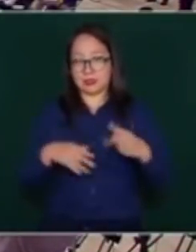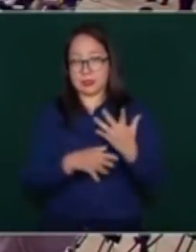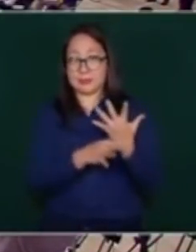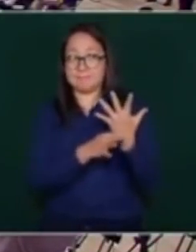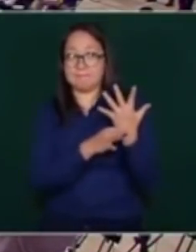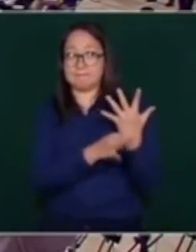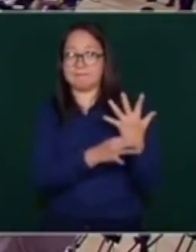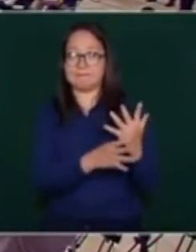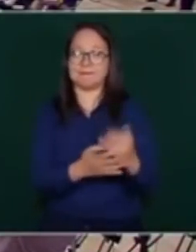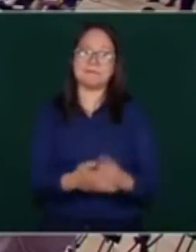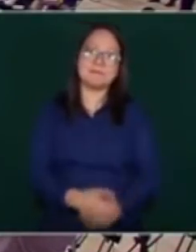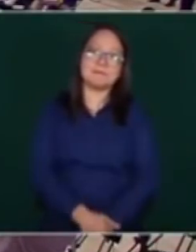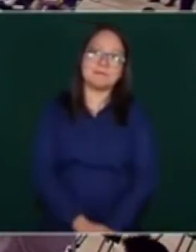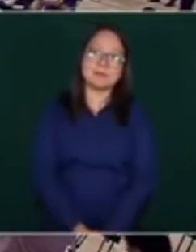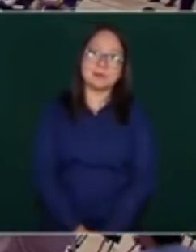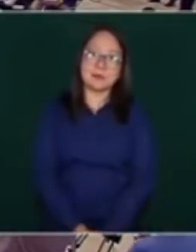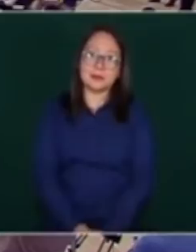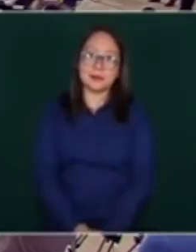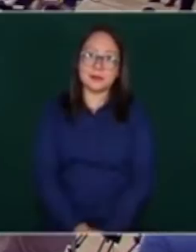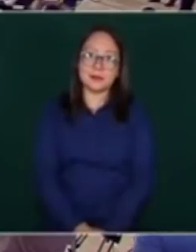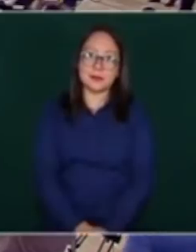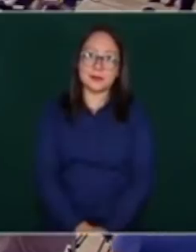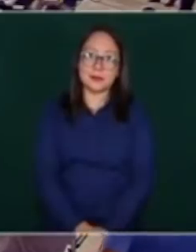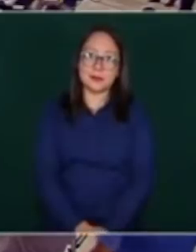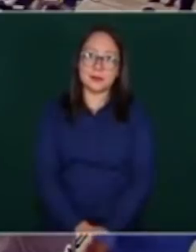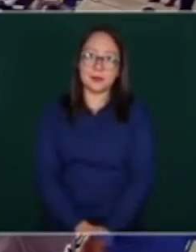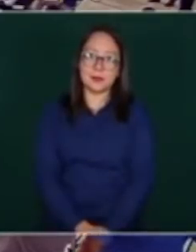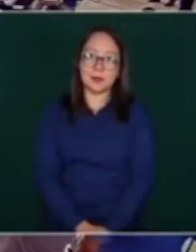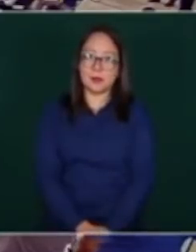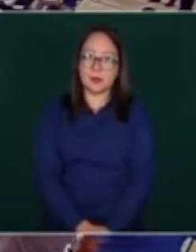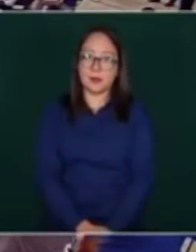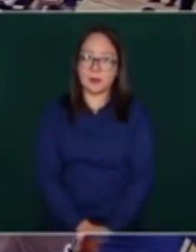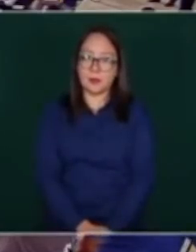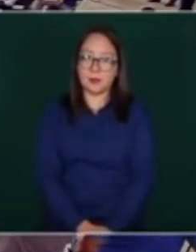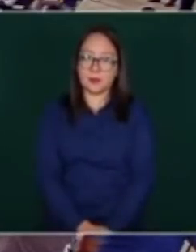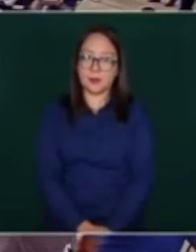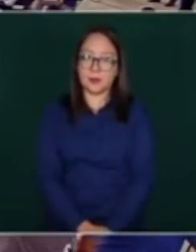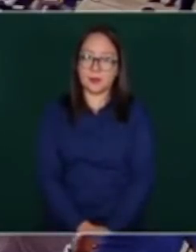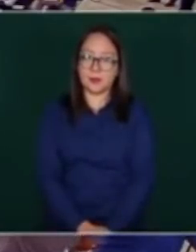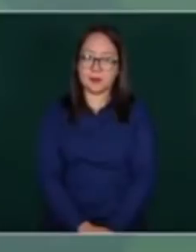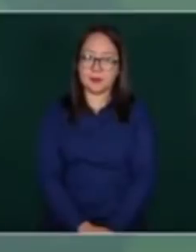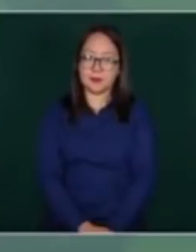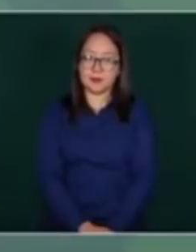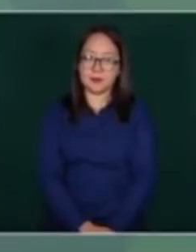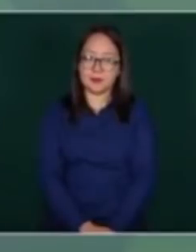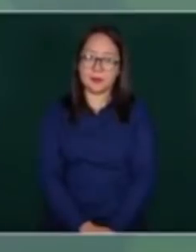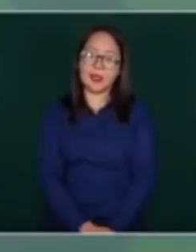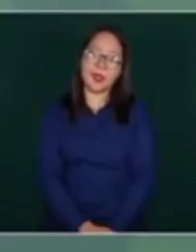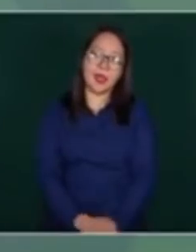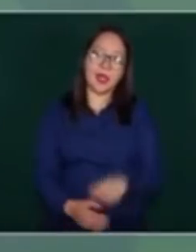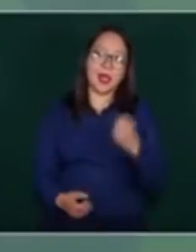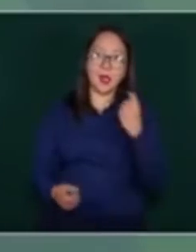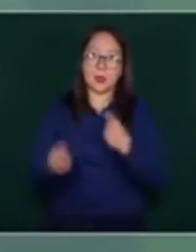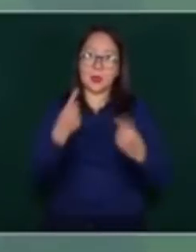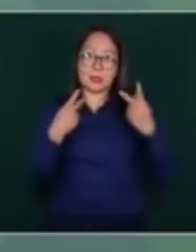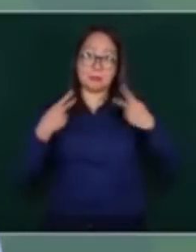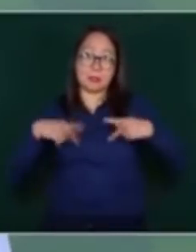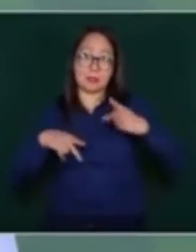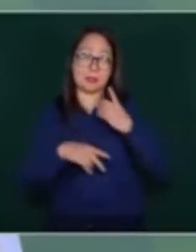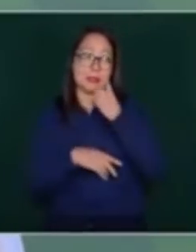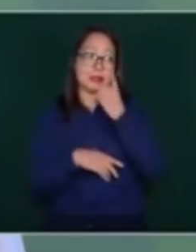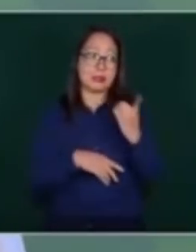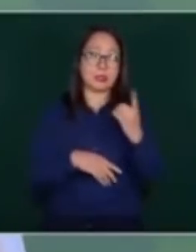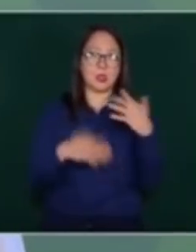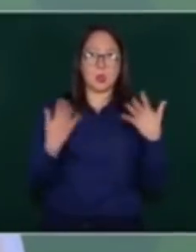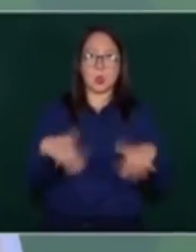exquisitos de clase